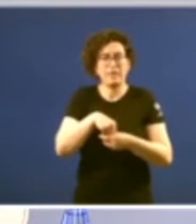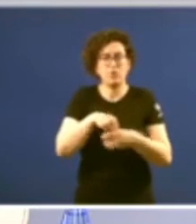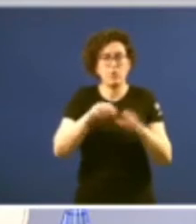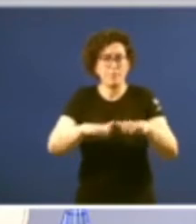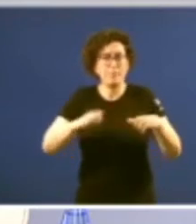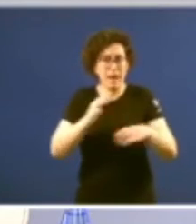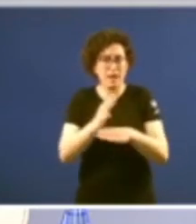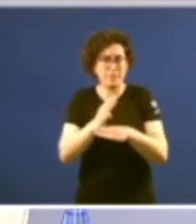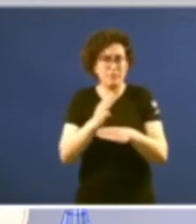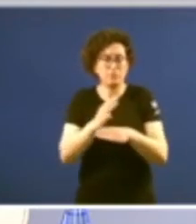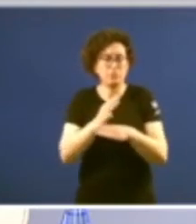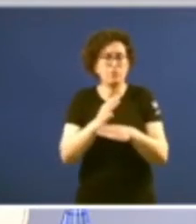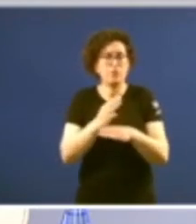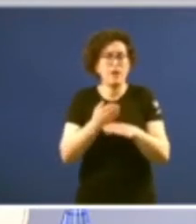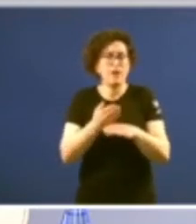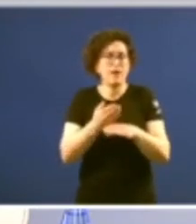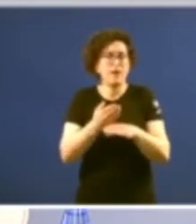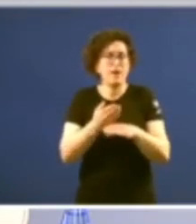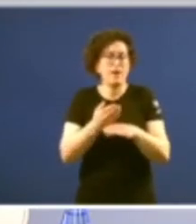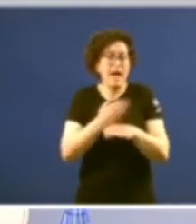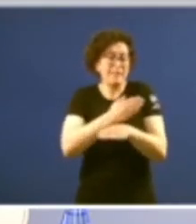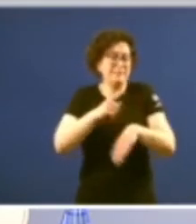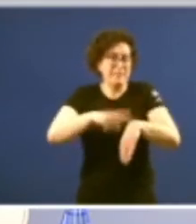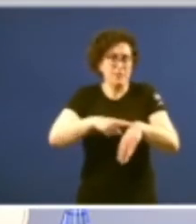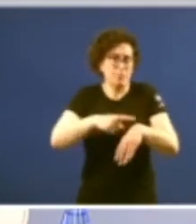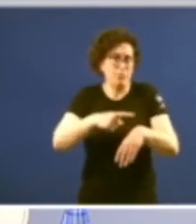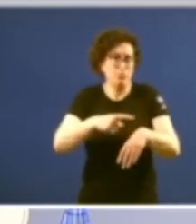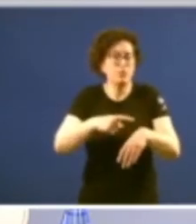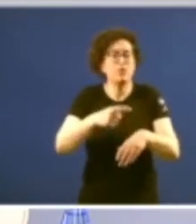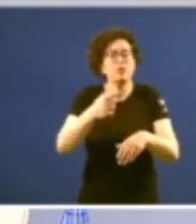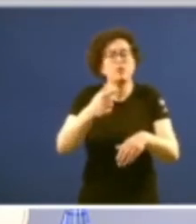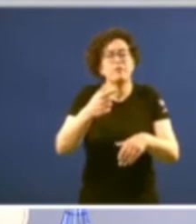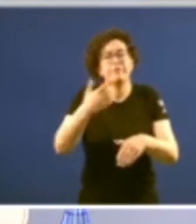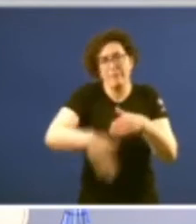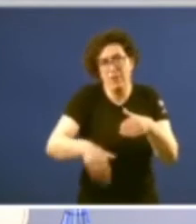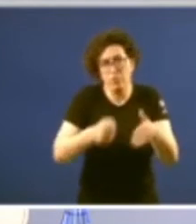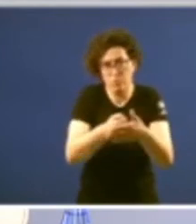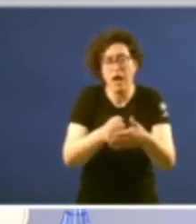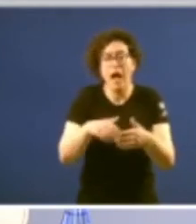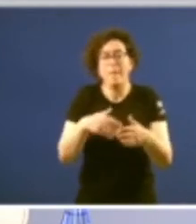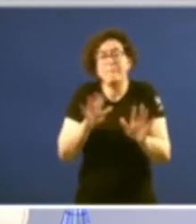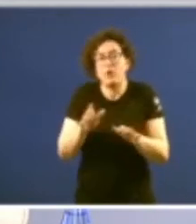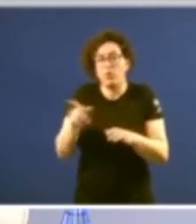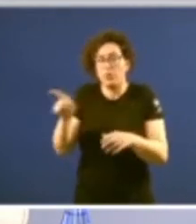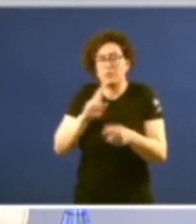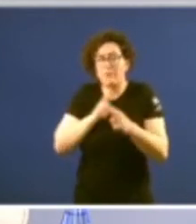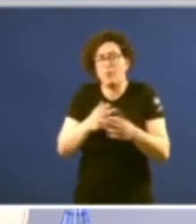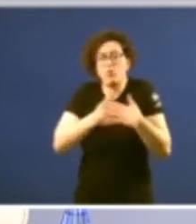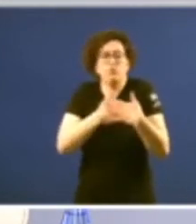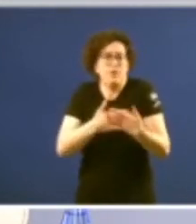termo constitucionalmente establecido en virtude dunha vontade allea o mesmo